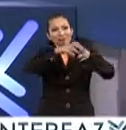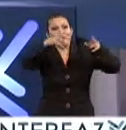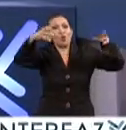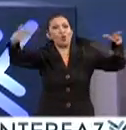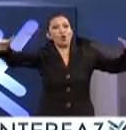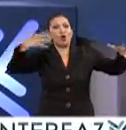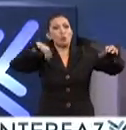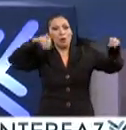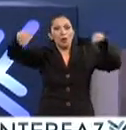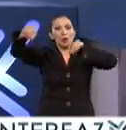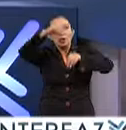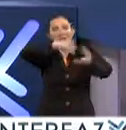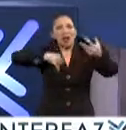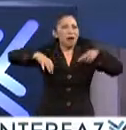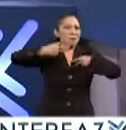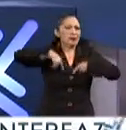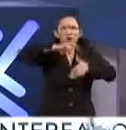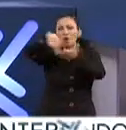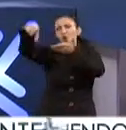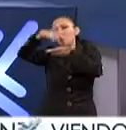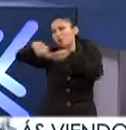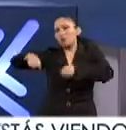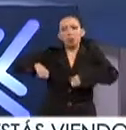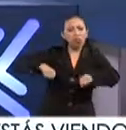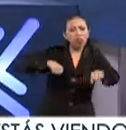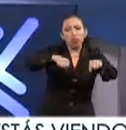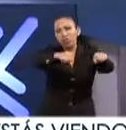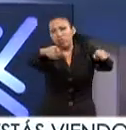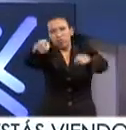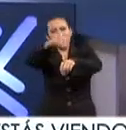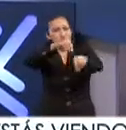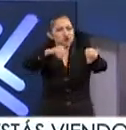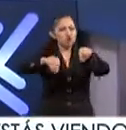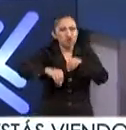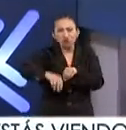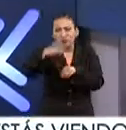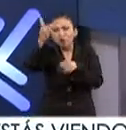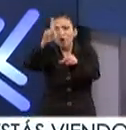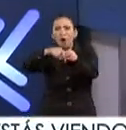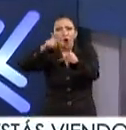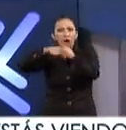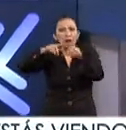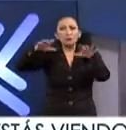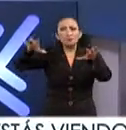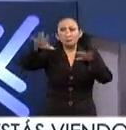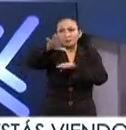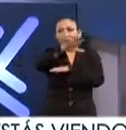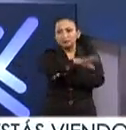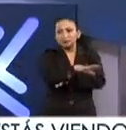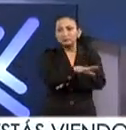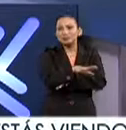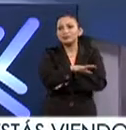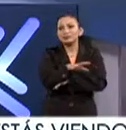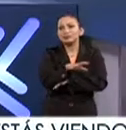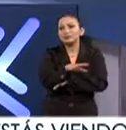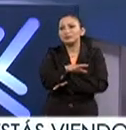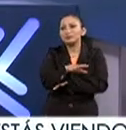mural en movimiento por todo lo que precisamente conlleva conlleva coloridos por sus grandes